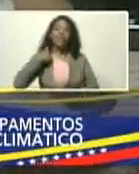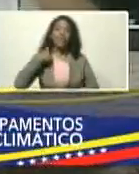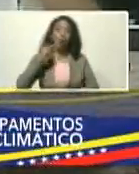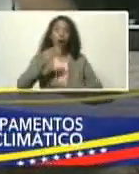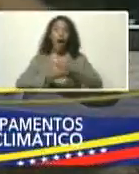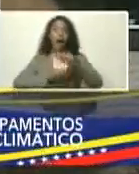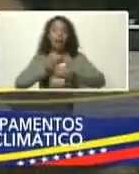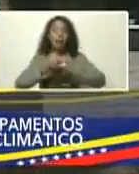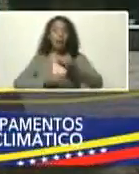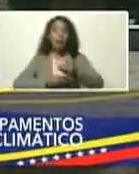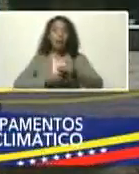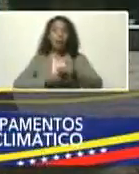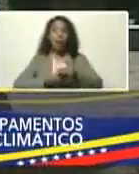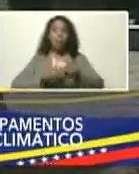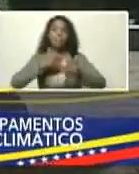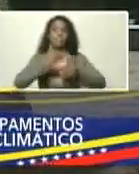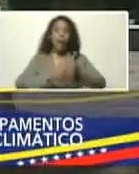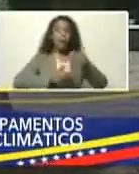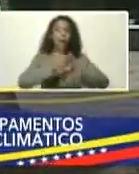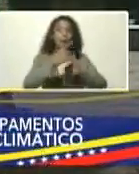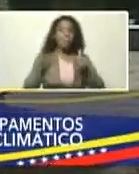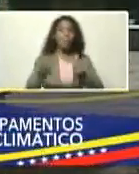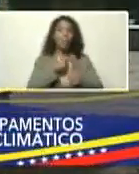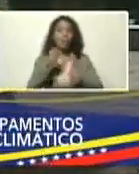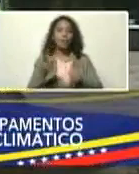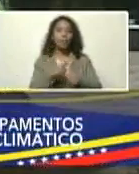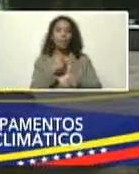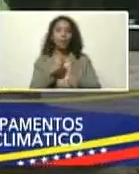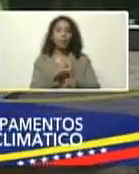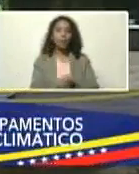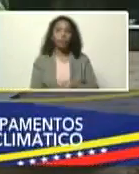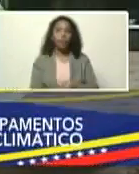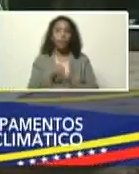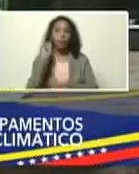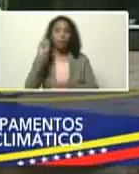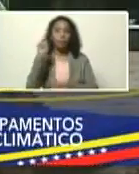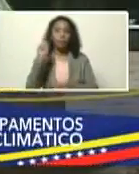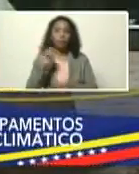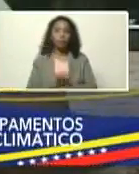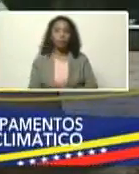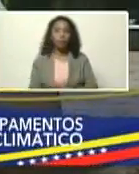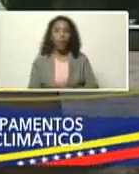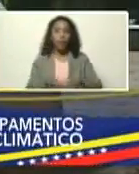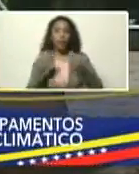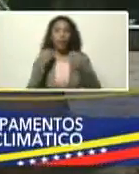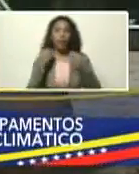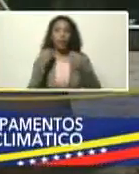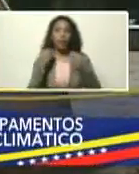tomar, pautas, y principales, puntos, para,